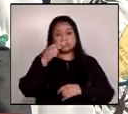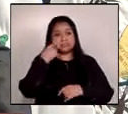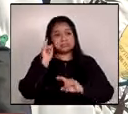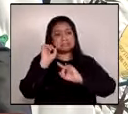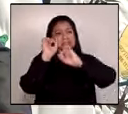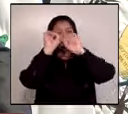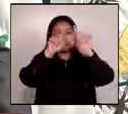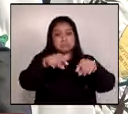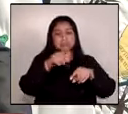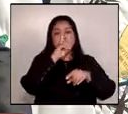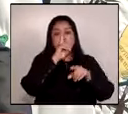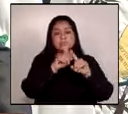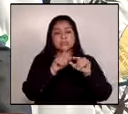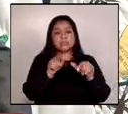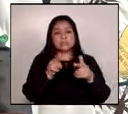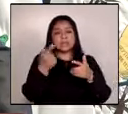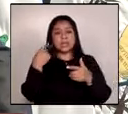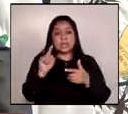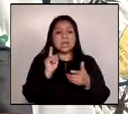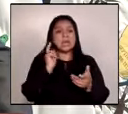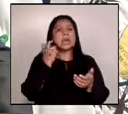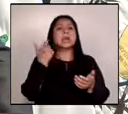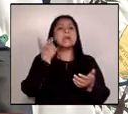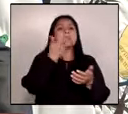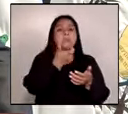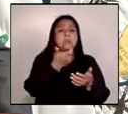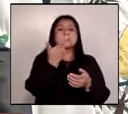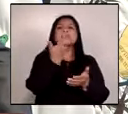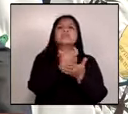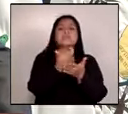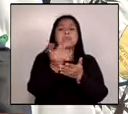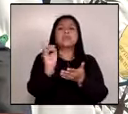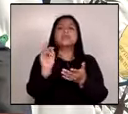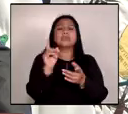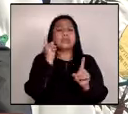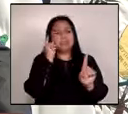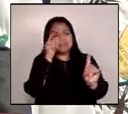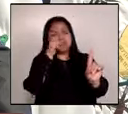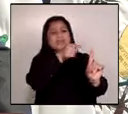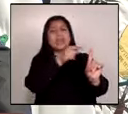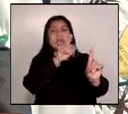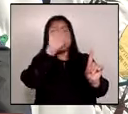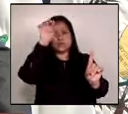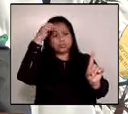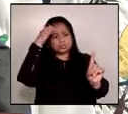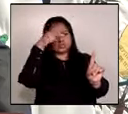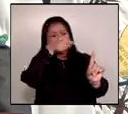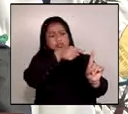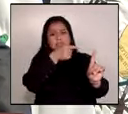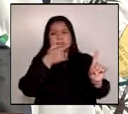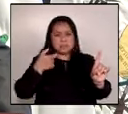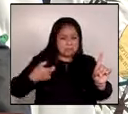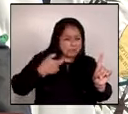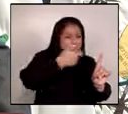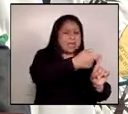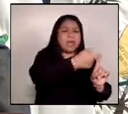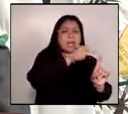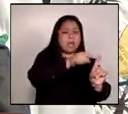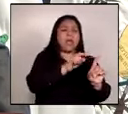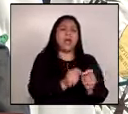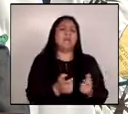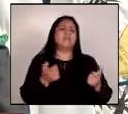manos de los liderazgos políticos estos impuestos para enriquecerse